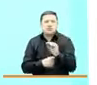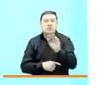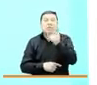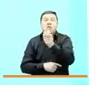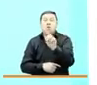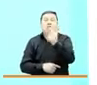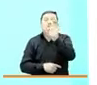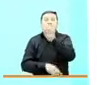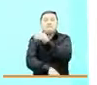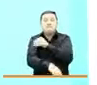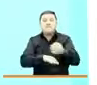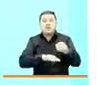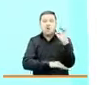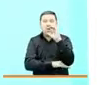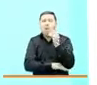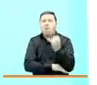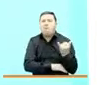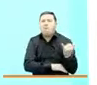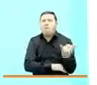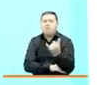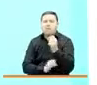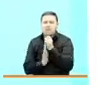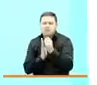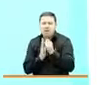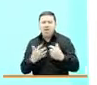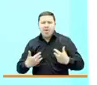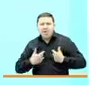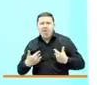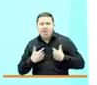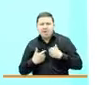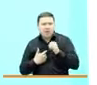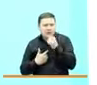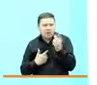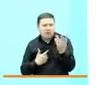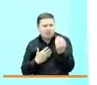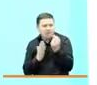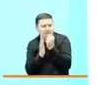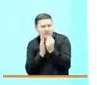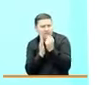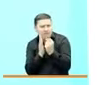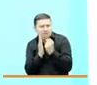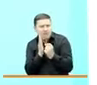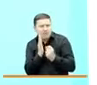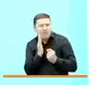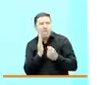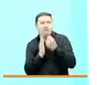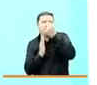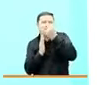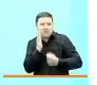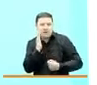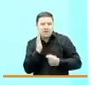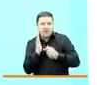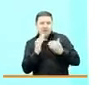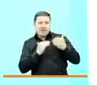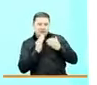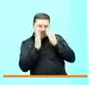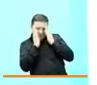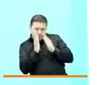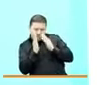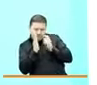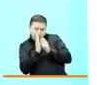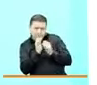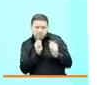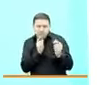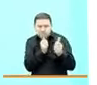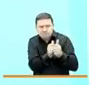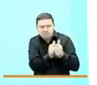de colombianos que se encuentran en el Registro Único de Víctimas y por los cuales la Unidad para las Víctimas hace todo el proceso de atención, asistencia y